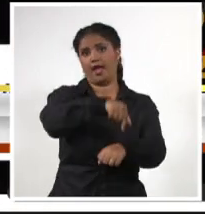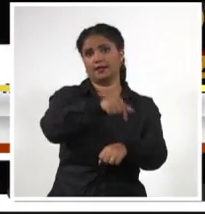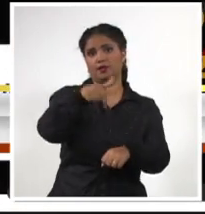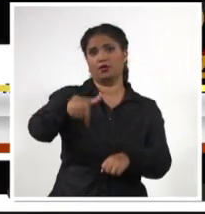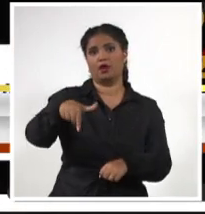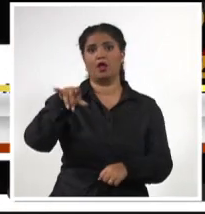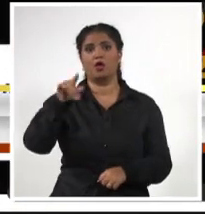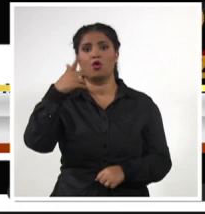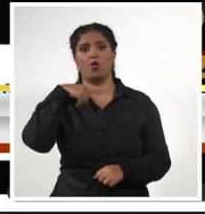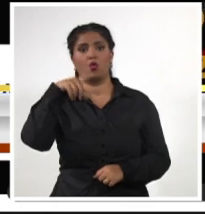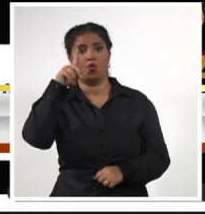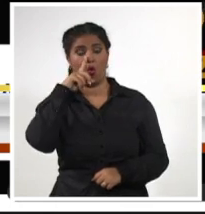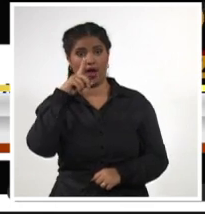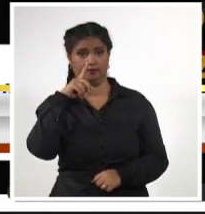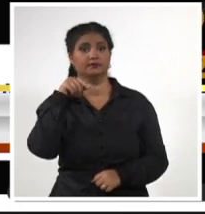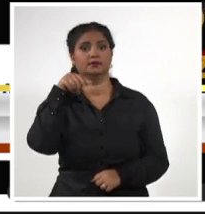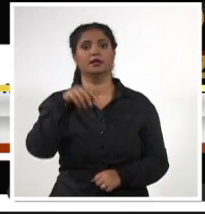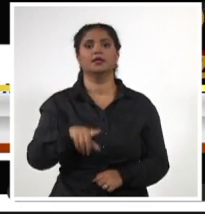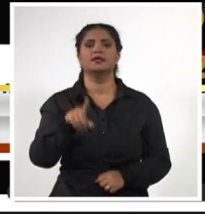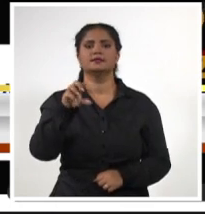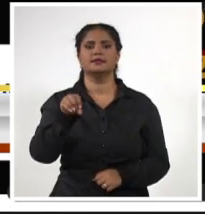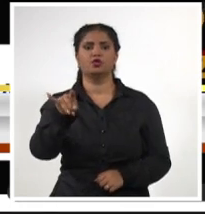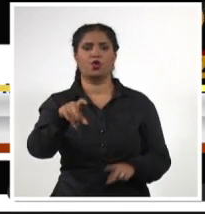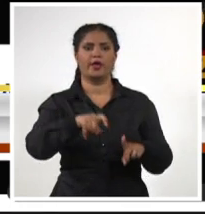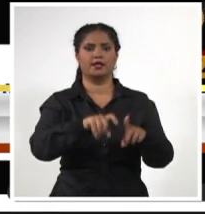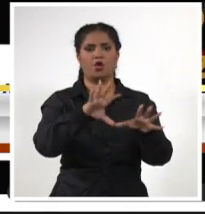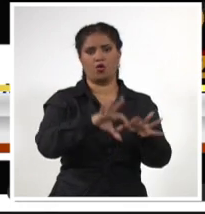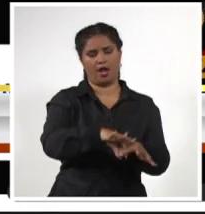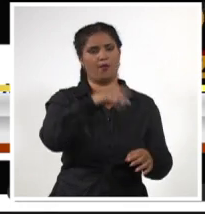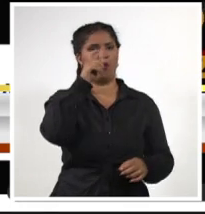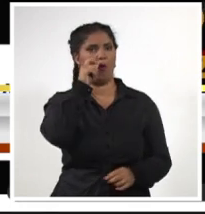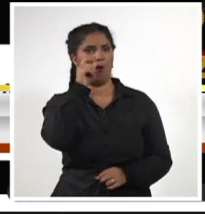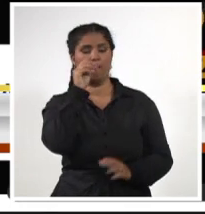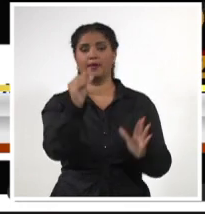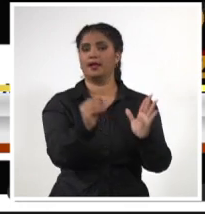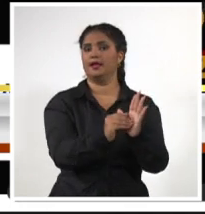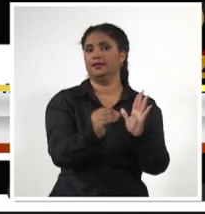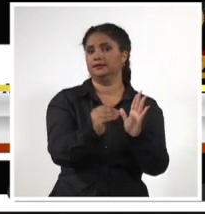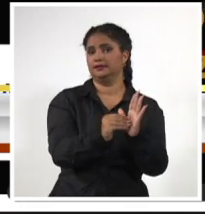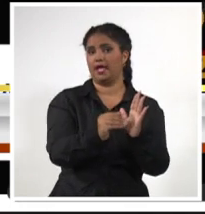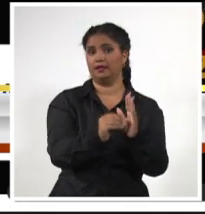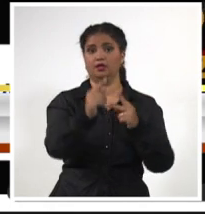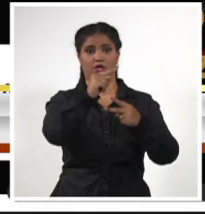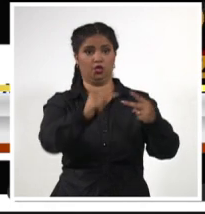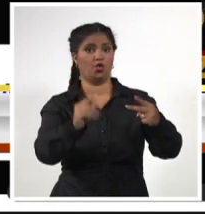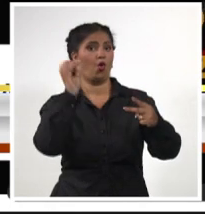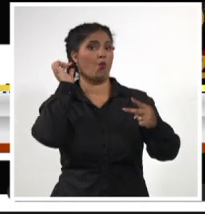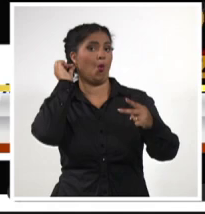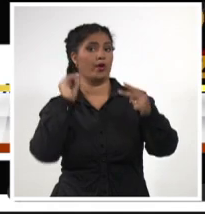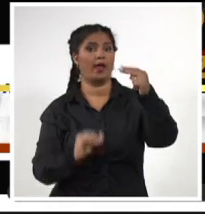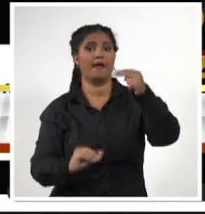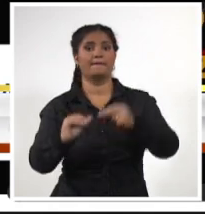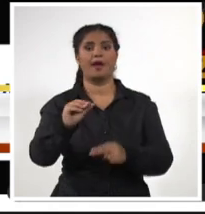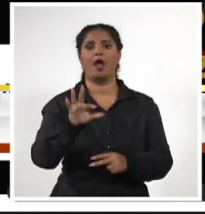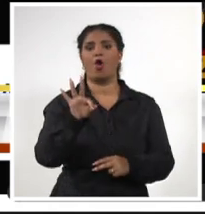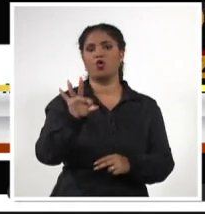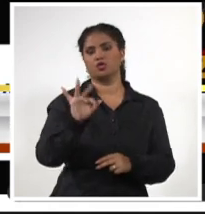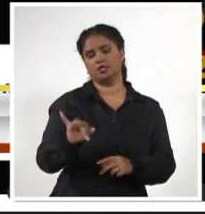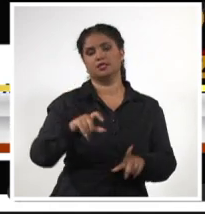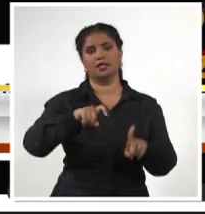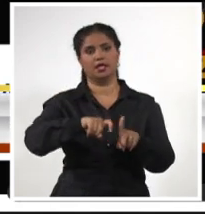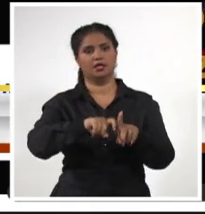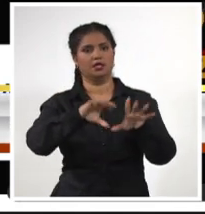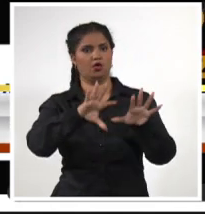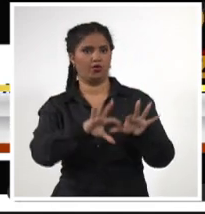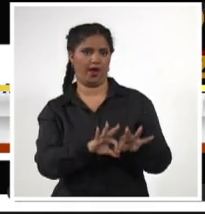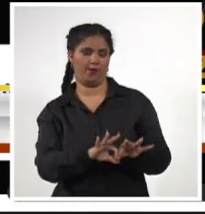109 kilogramos del masculino. En la tarde también verán acción Marifel Izarría y Dalia Correa en más de 87, así como Rolando Cabana en